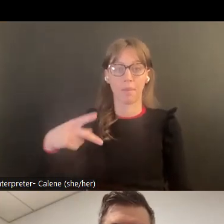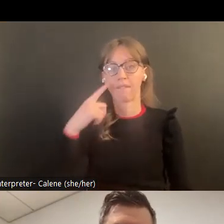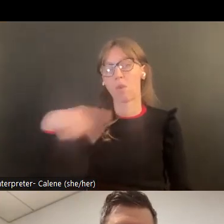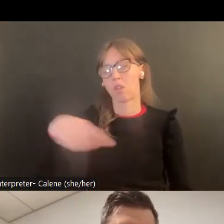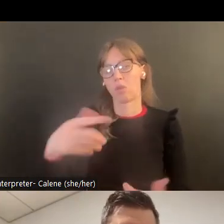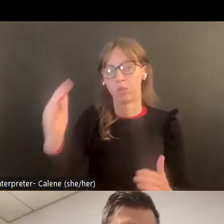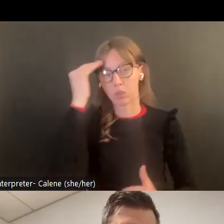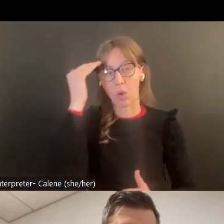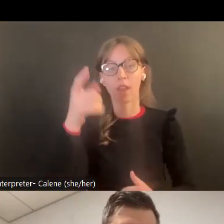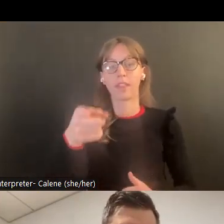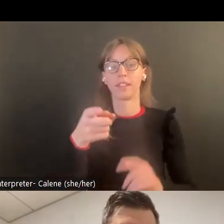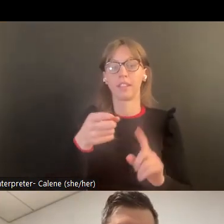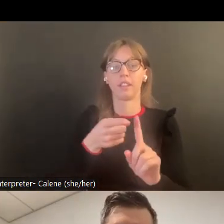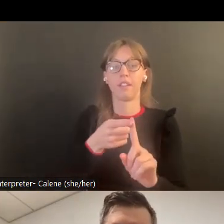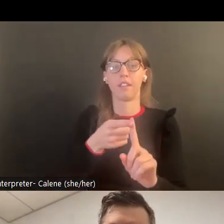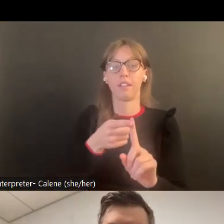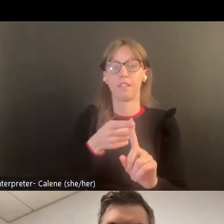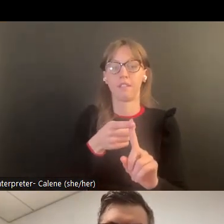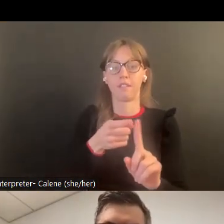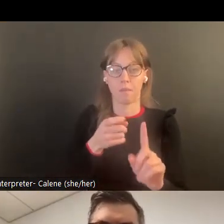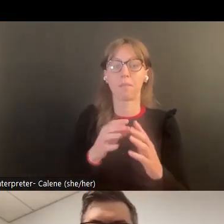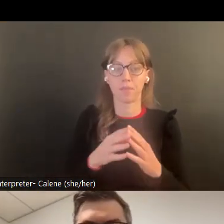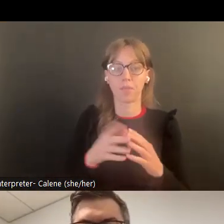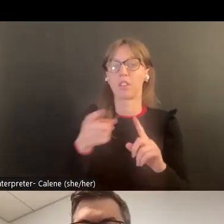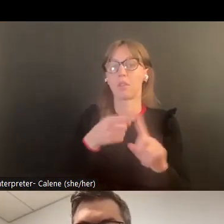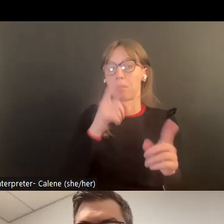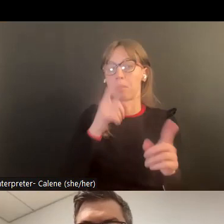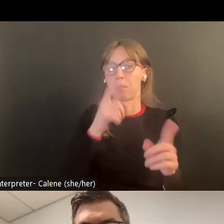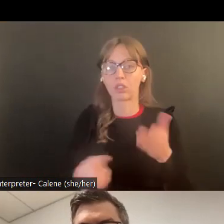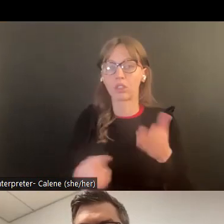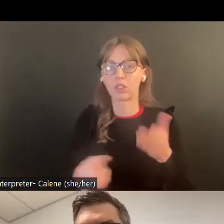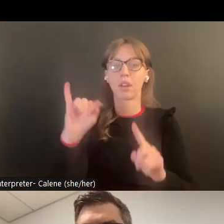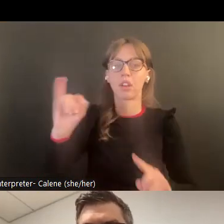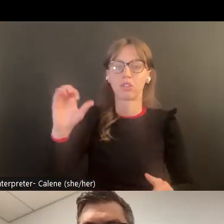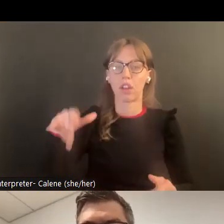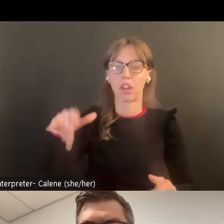Entonces, el origen de LAP, para que sepan,